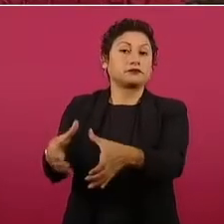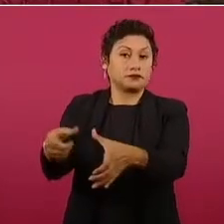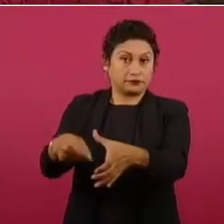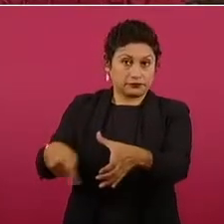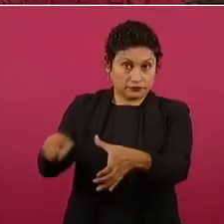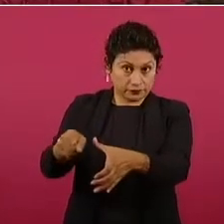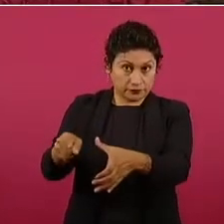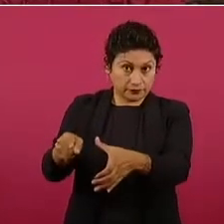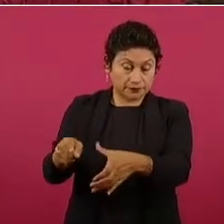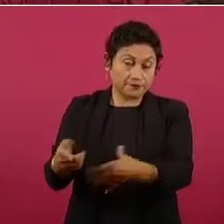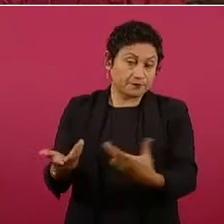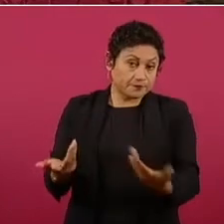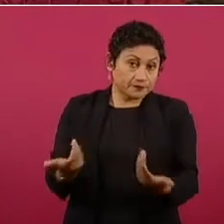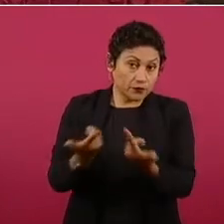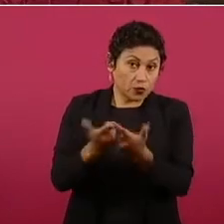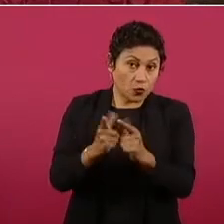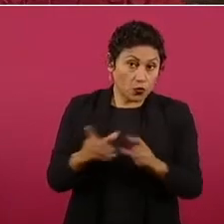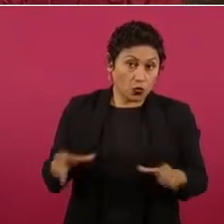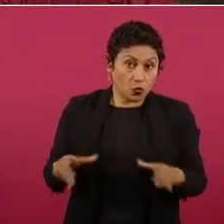policías estatales.